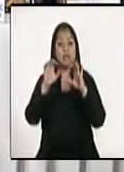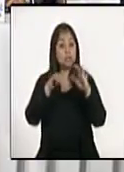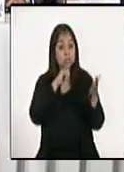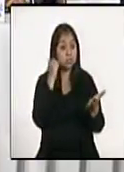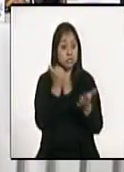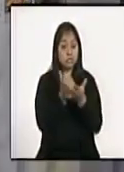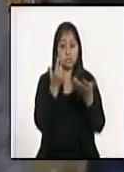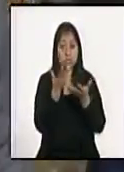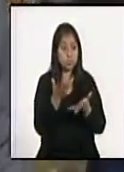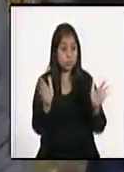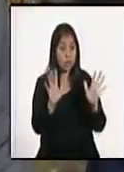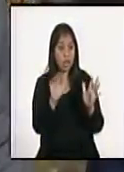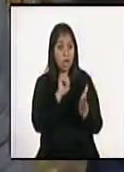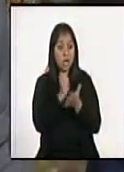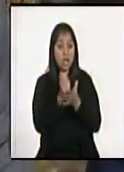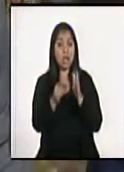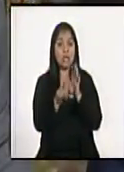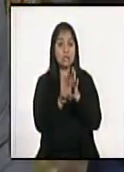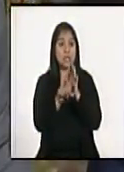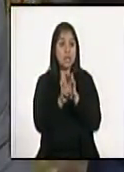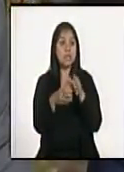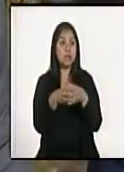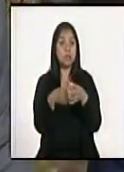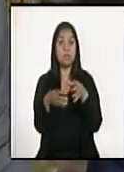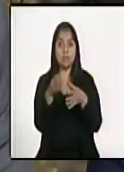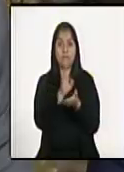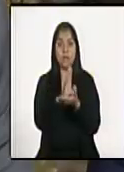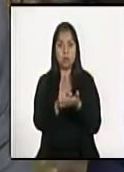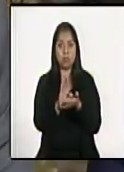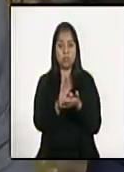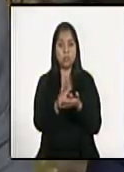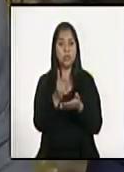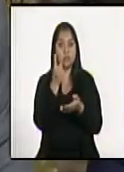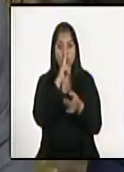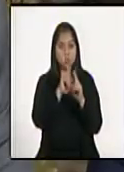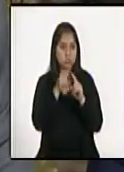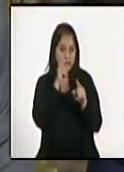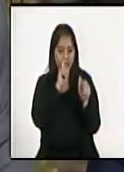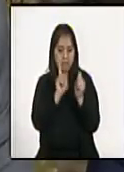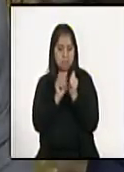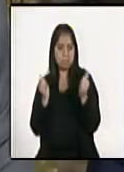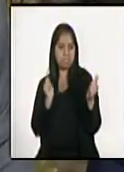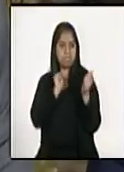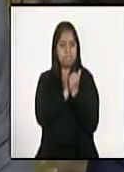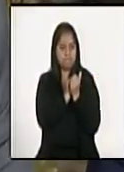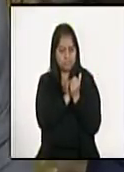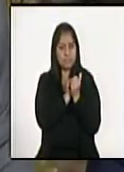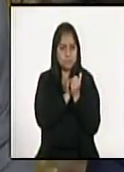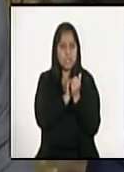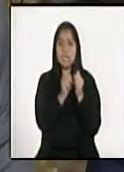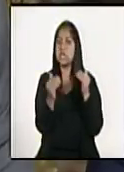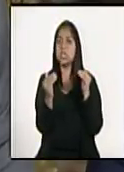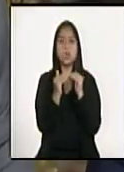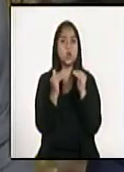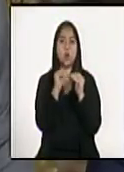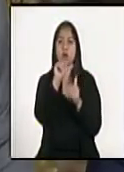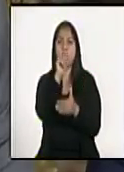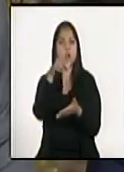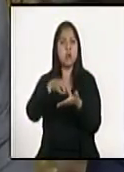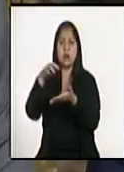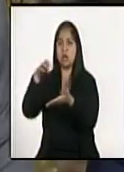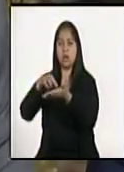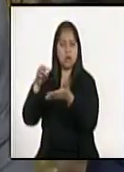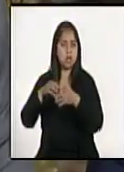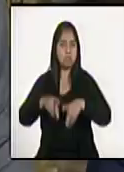las modificaciones de la ley de bancos y grupos financieros, nosotros nos estamos poniendo a la par de los principales países más desarrollados en